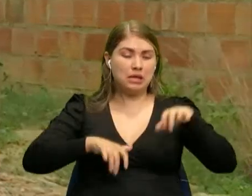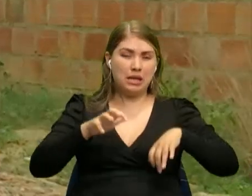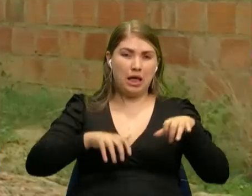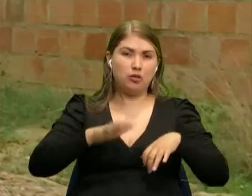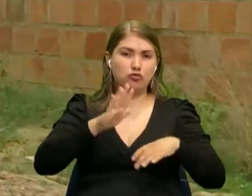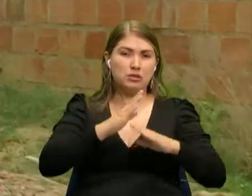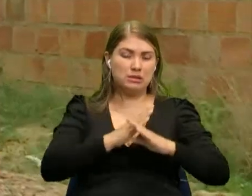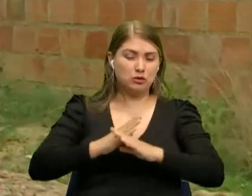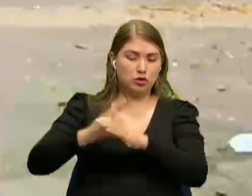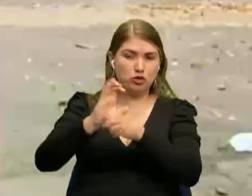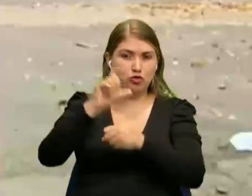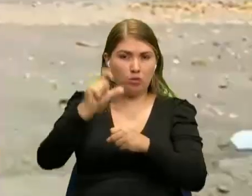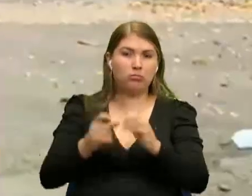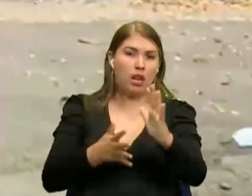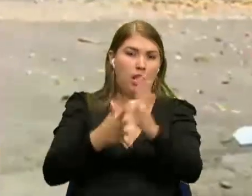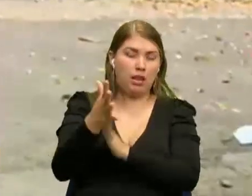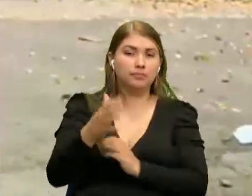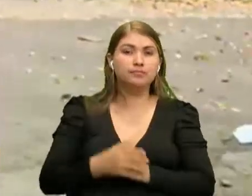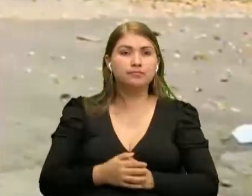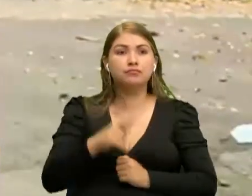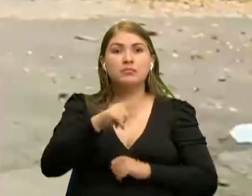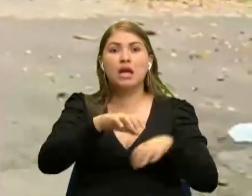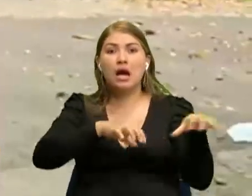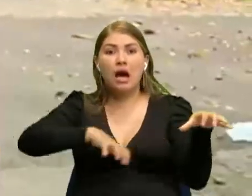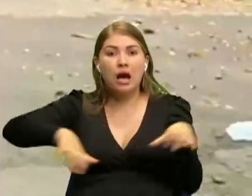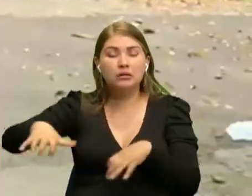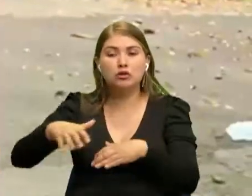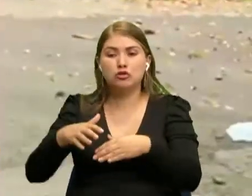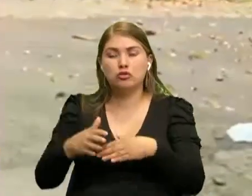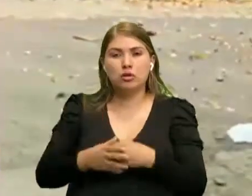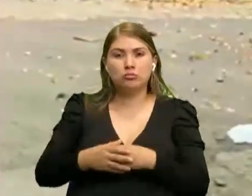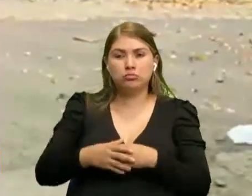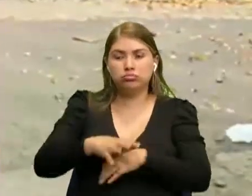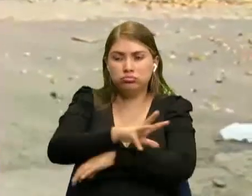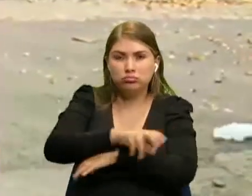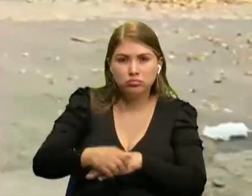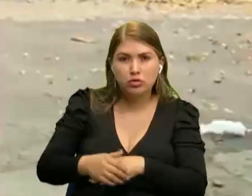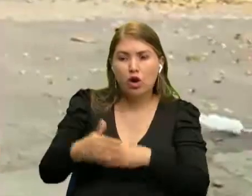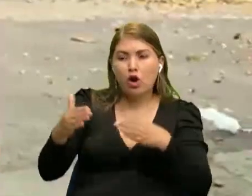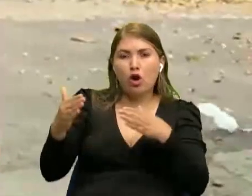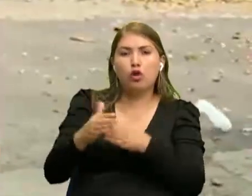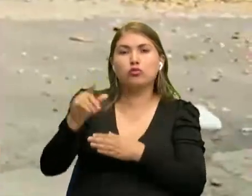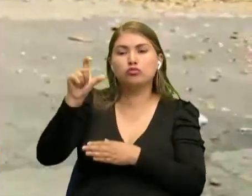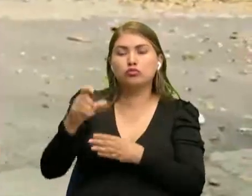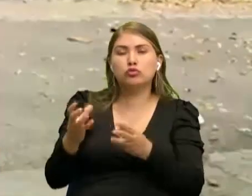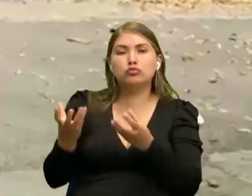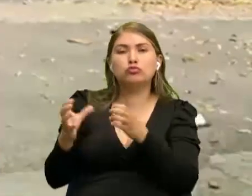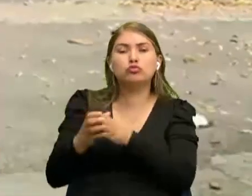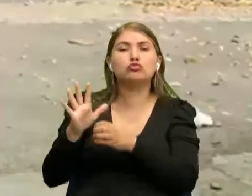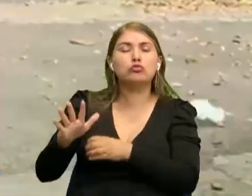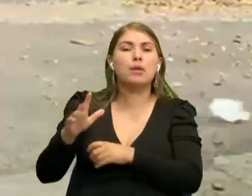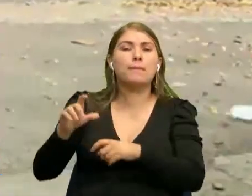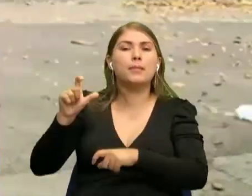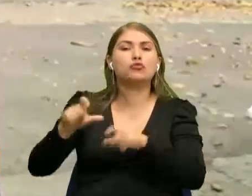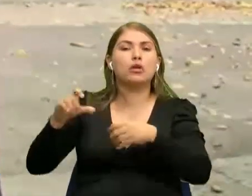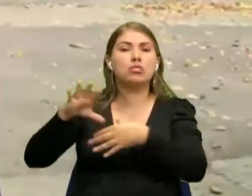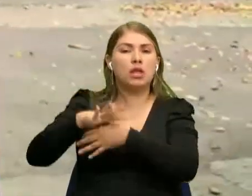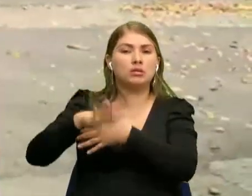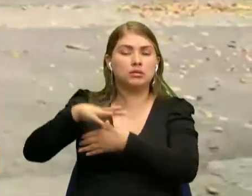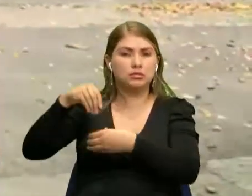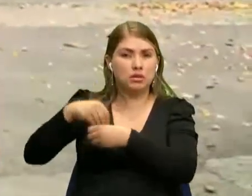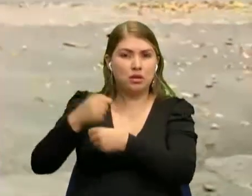Martínez. Estaban realizando actos ilícitos en contra de un miembro del gremio de taxistas. En esa